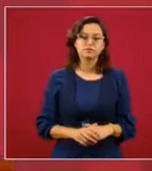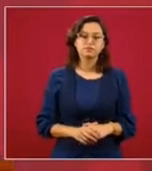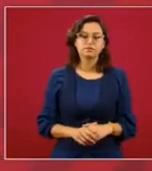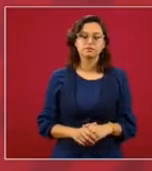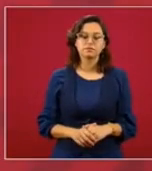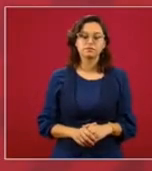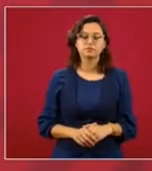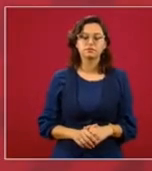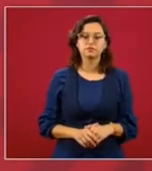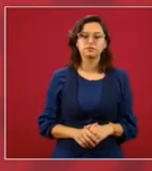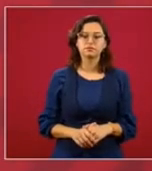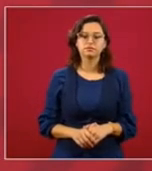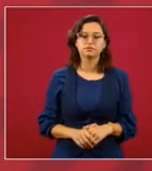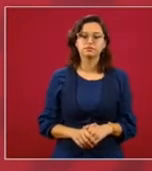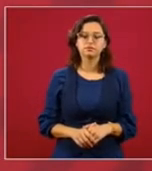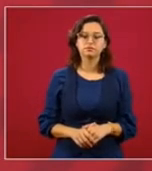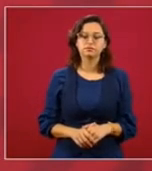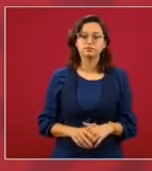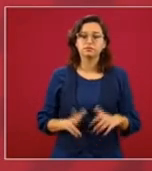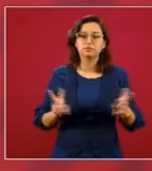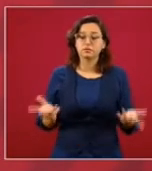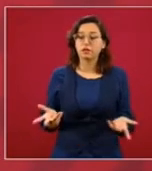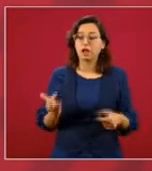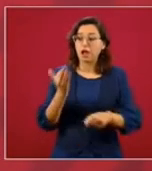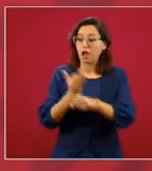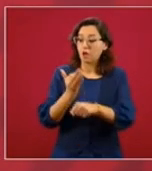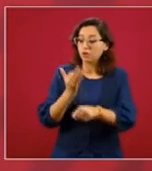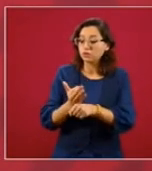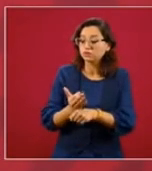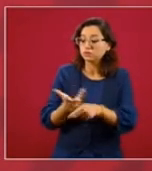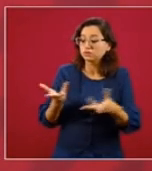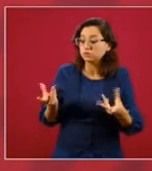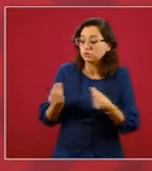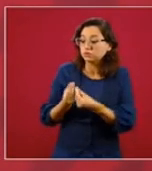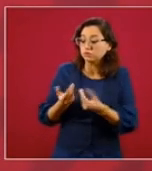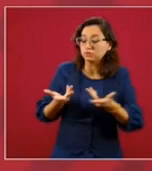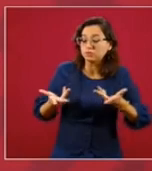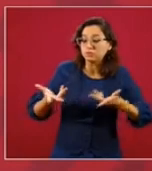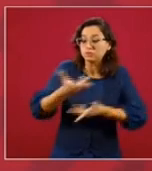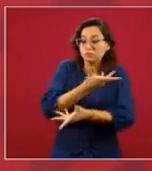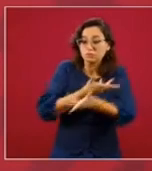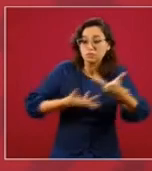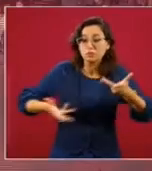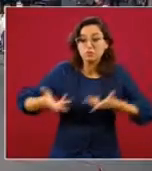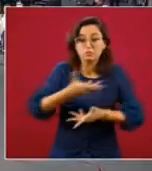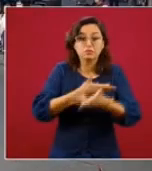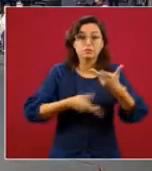convivir juntos, sí sería algo